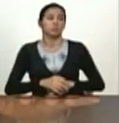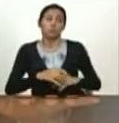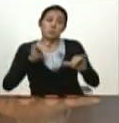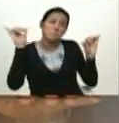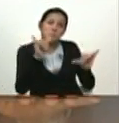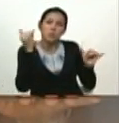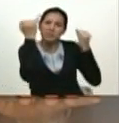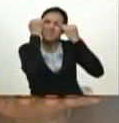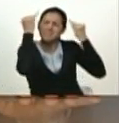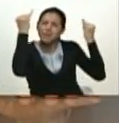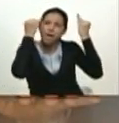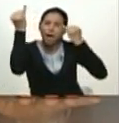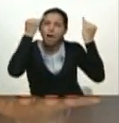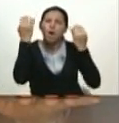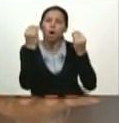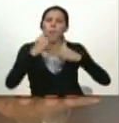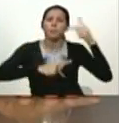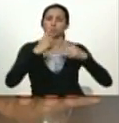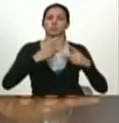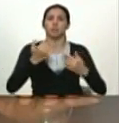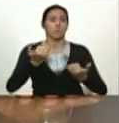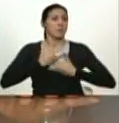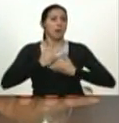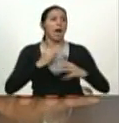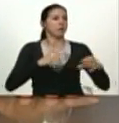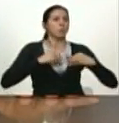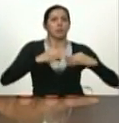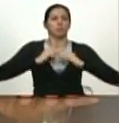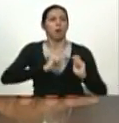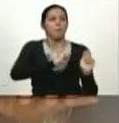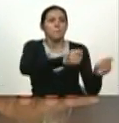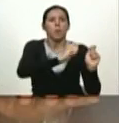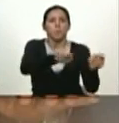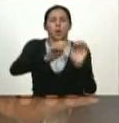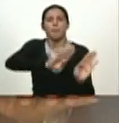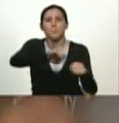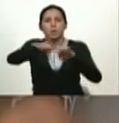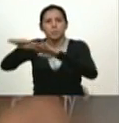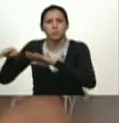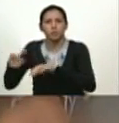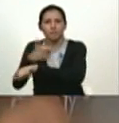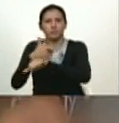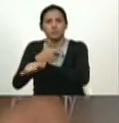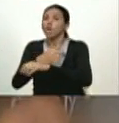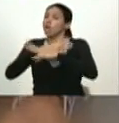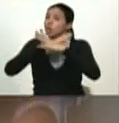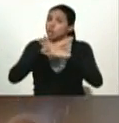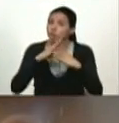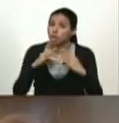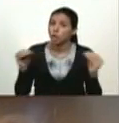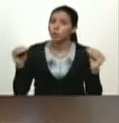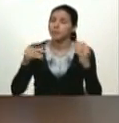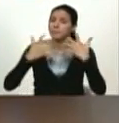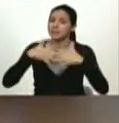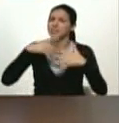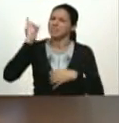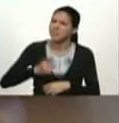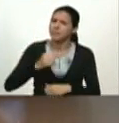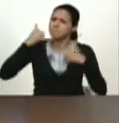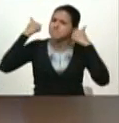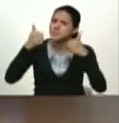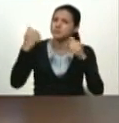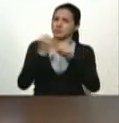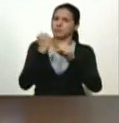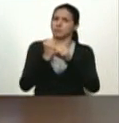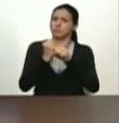no podemos nosotros echarnos el fardo todas las empresas tienen que ser eficientes y ustedes tienen que buscar la